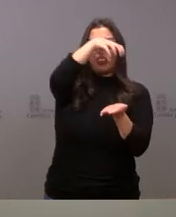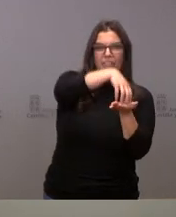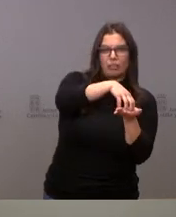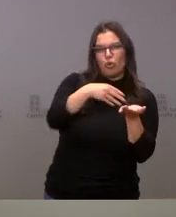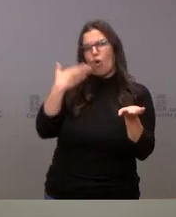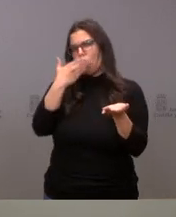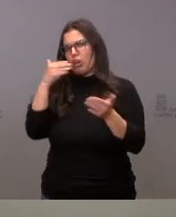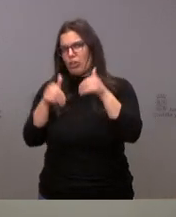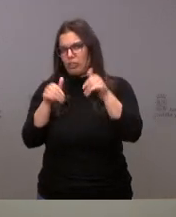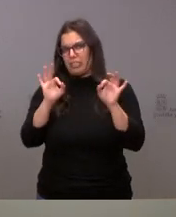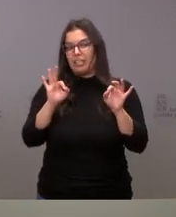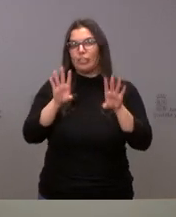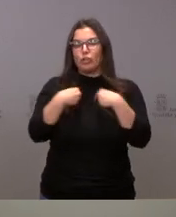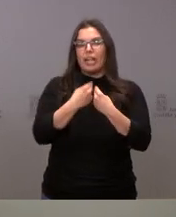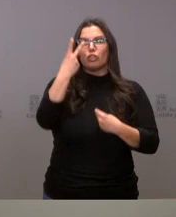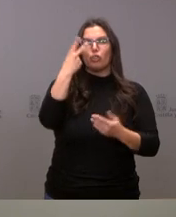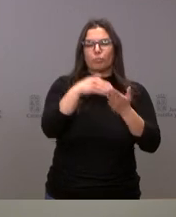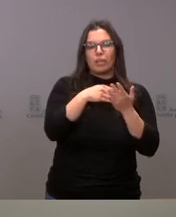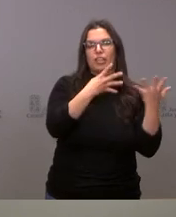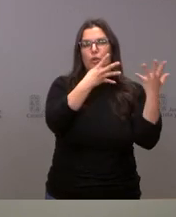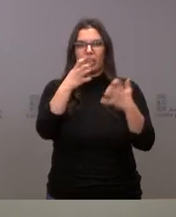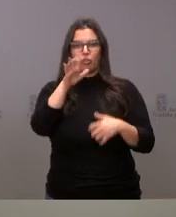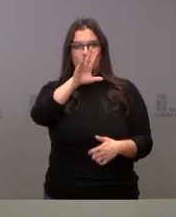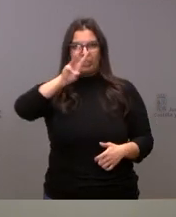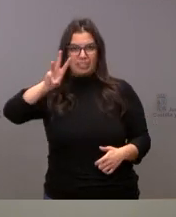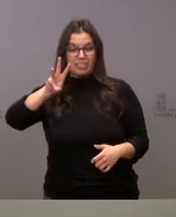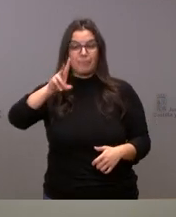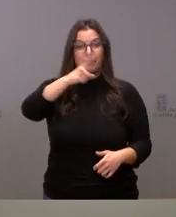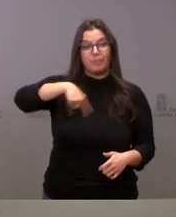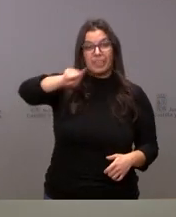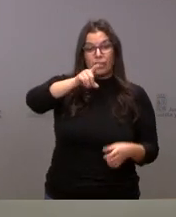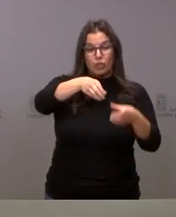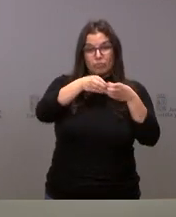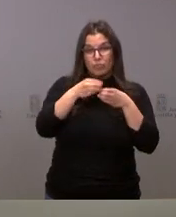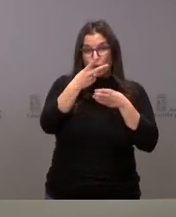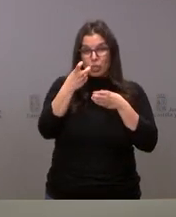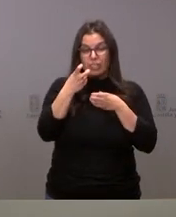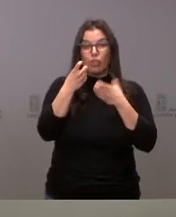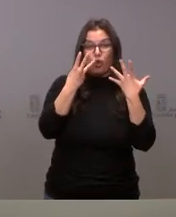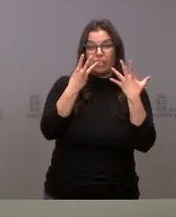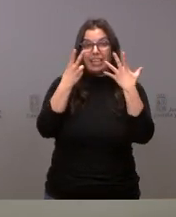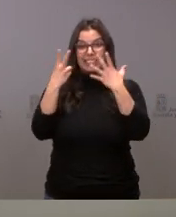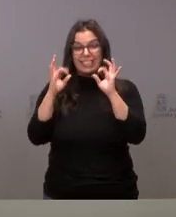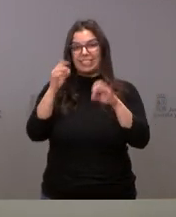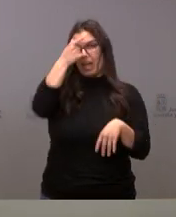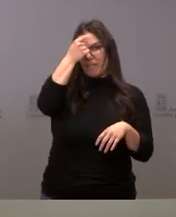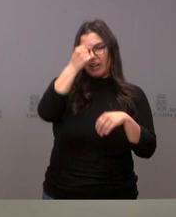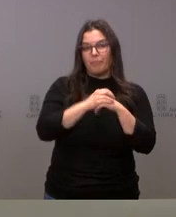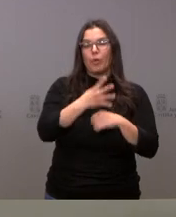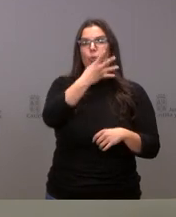colegios electorales, concretamente 2.953, de los cuales 287 están en la provincia de Ávila,